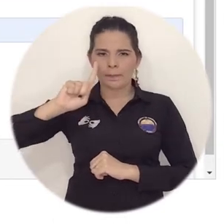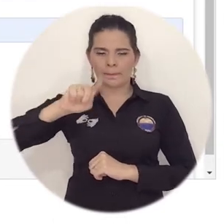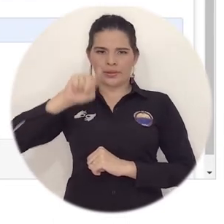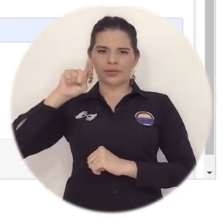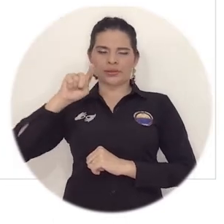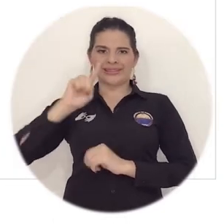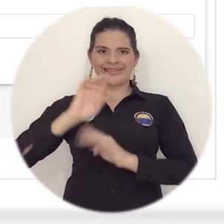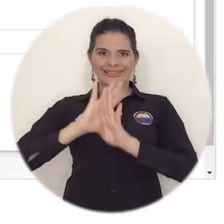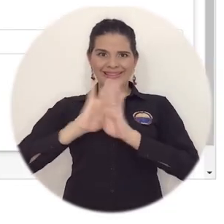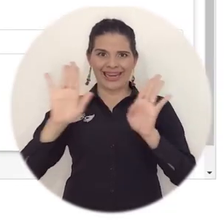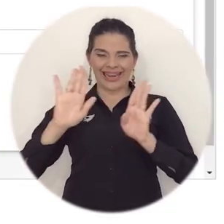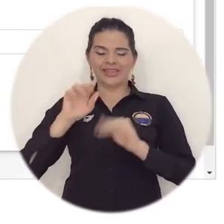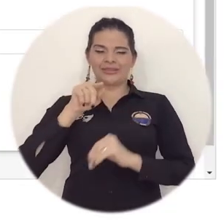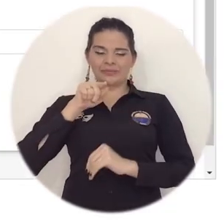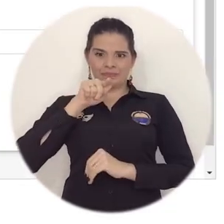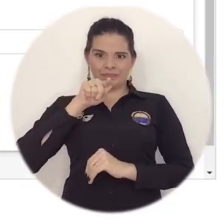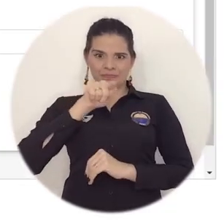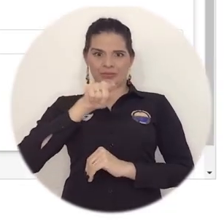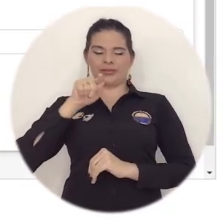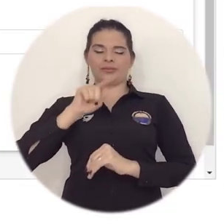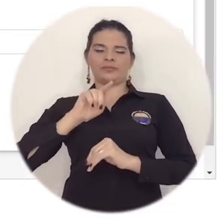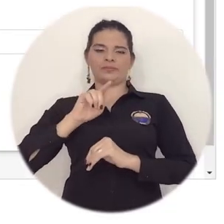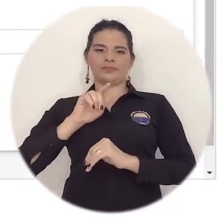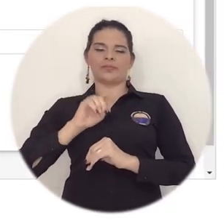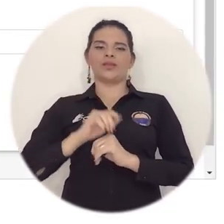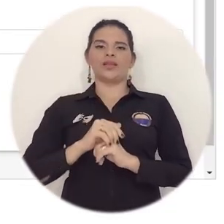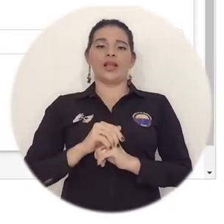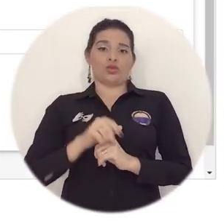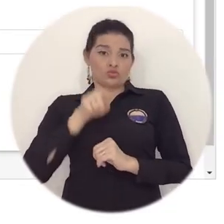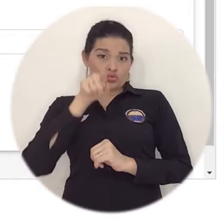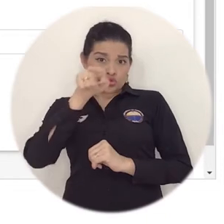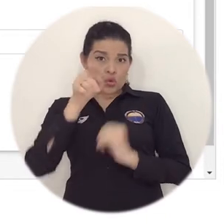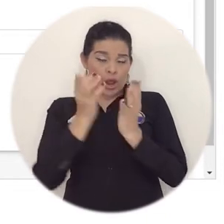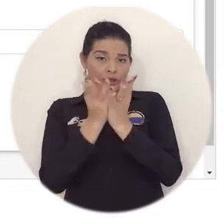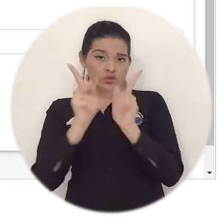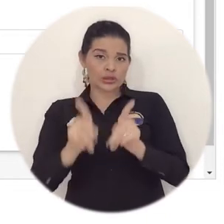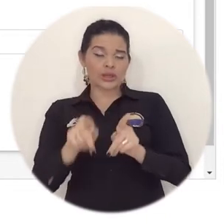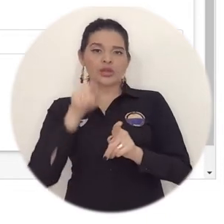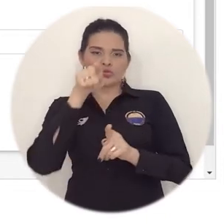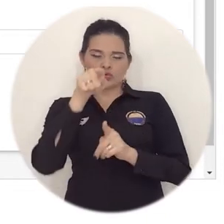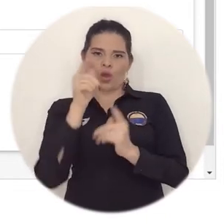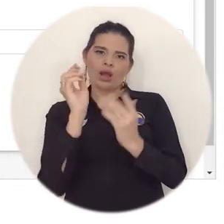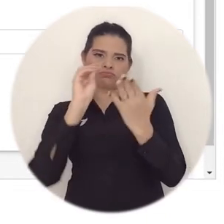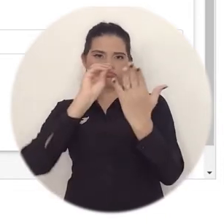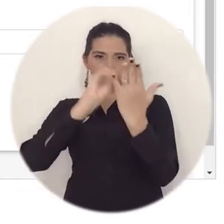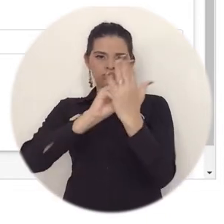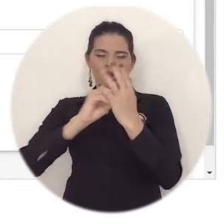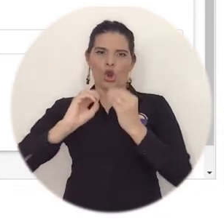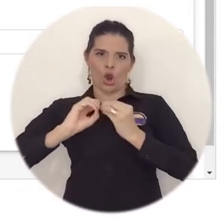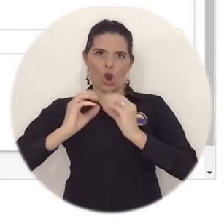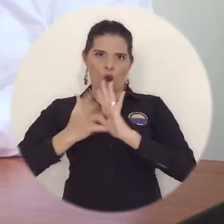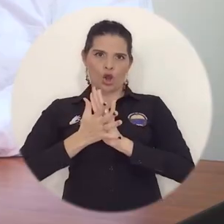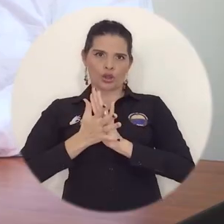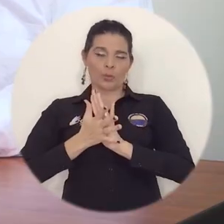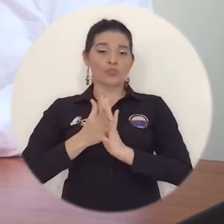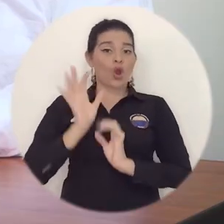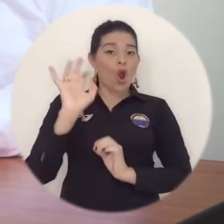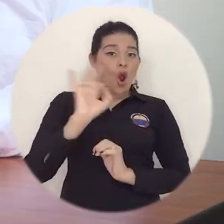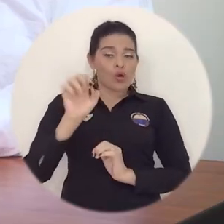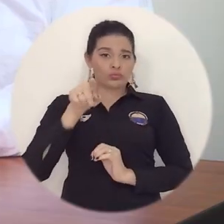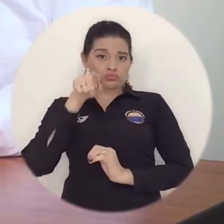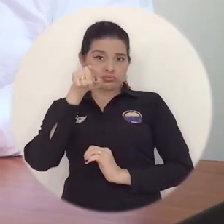Al darle clic a Has olvidado tu contraseña, en caso de ser estudiante deberás ingresar tu código estudiantil